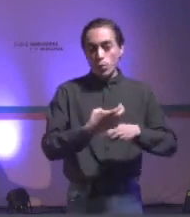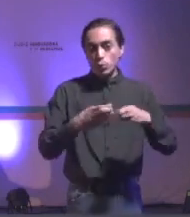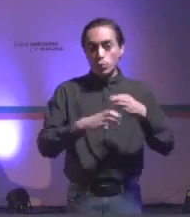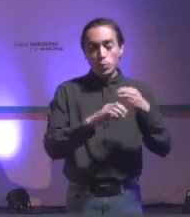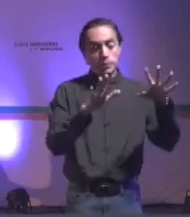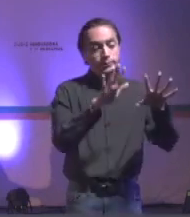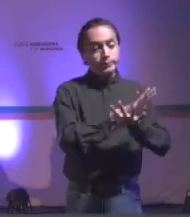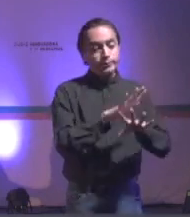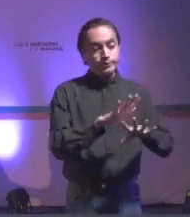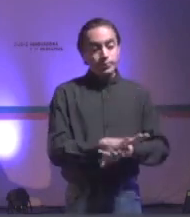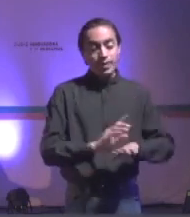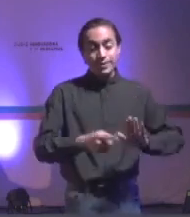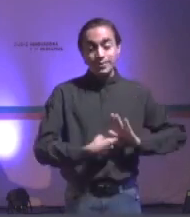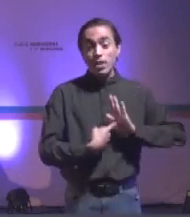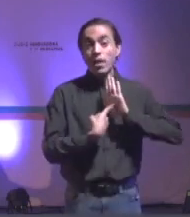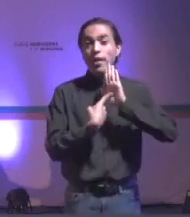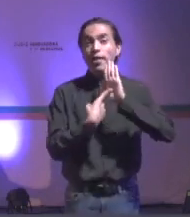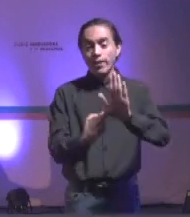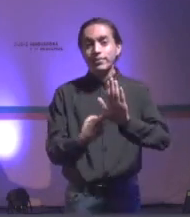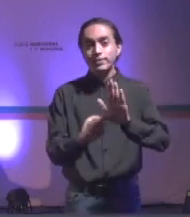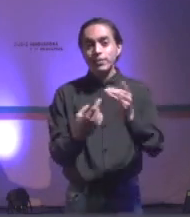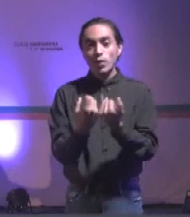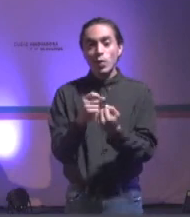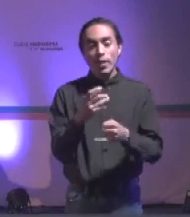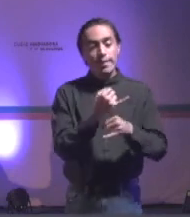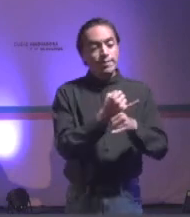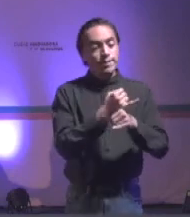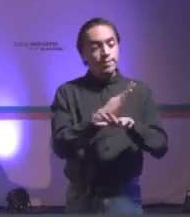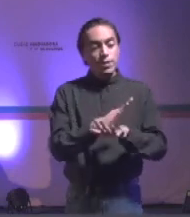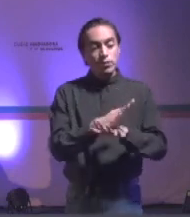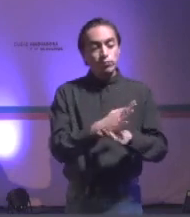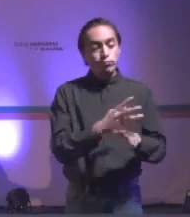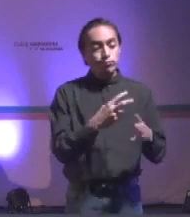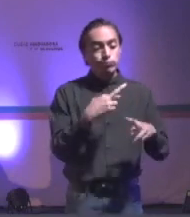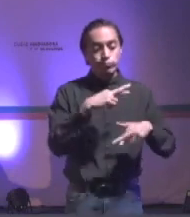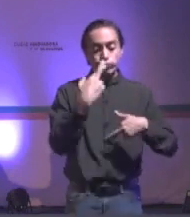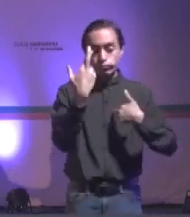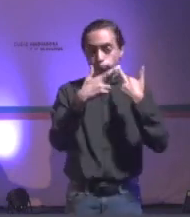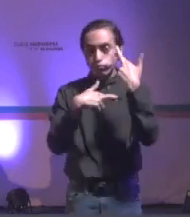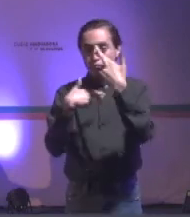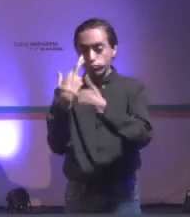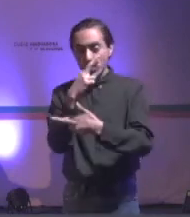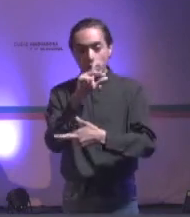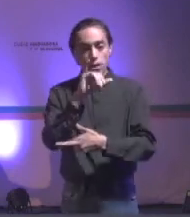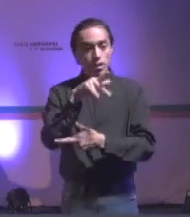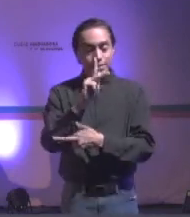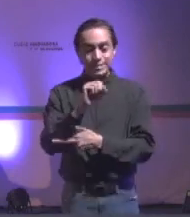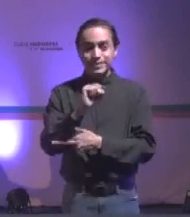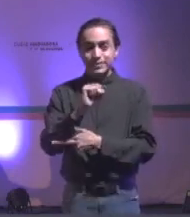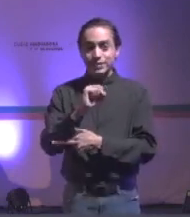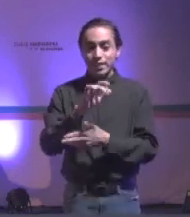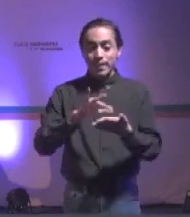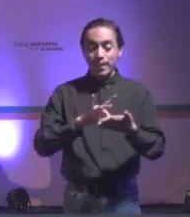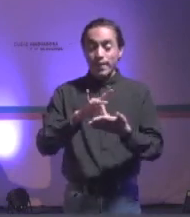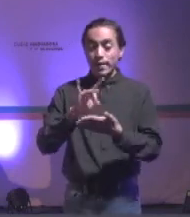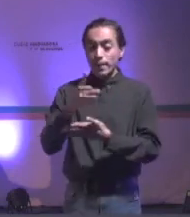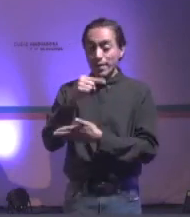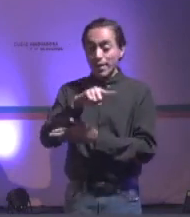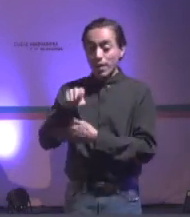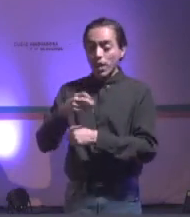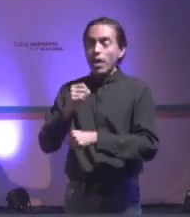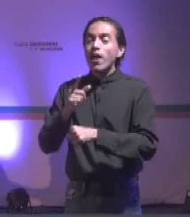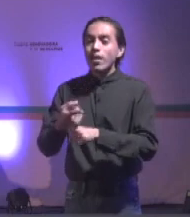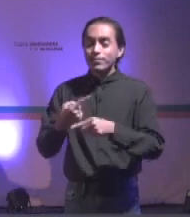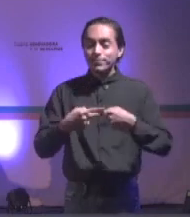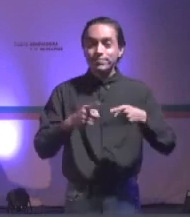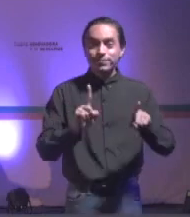enseñarles cuál es el cambio. Vamos a buscar los datos, vamos a buscar los links. Para que se den cuenta de la diferencia. Porque